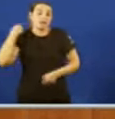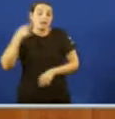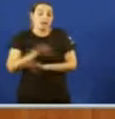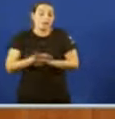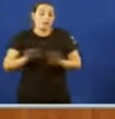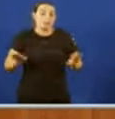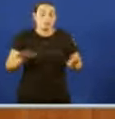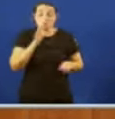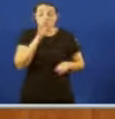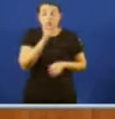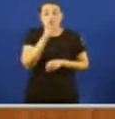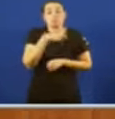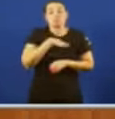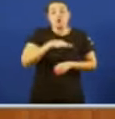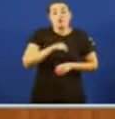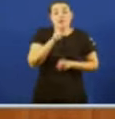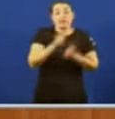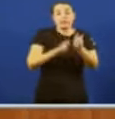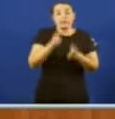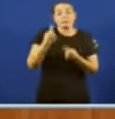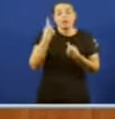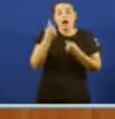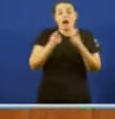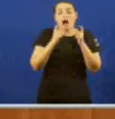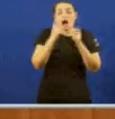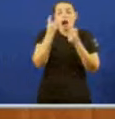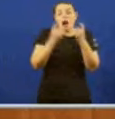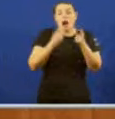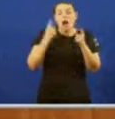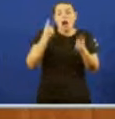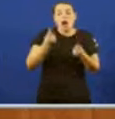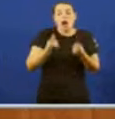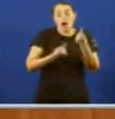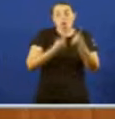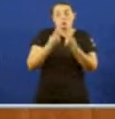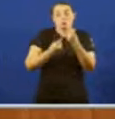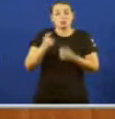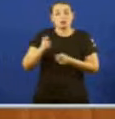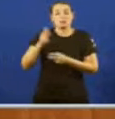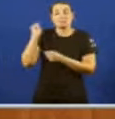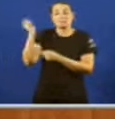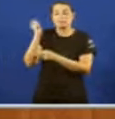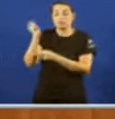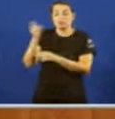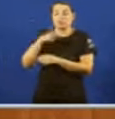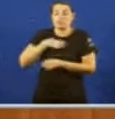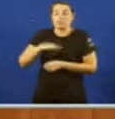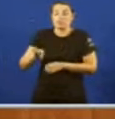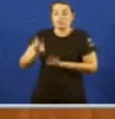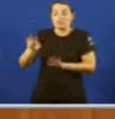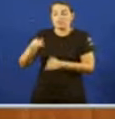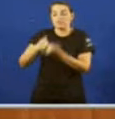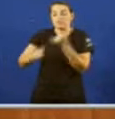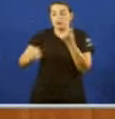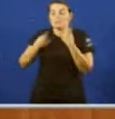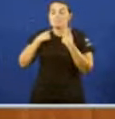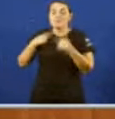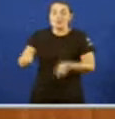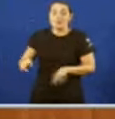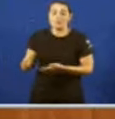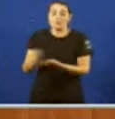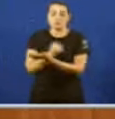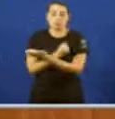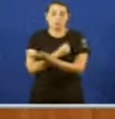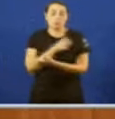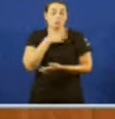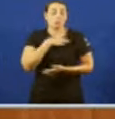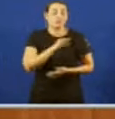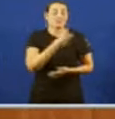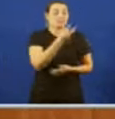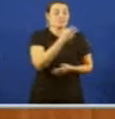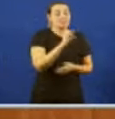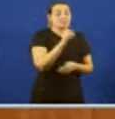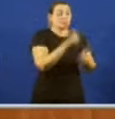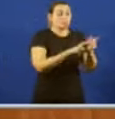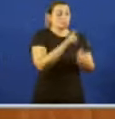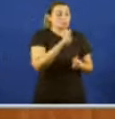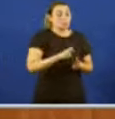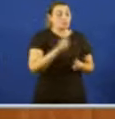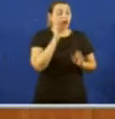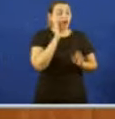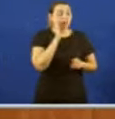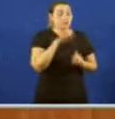xente Que pode non estar Por non poder pagar Determinadas obrigas tributarias E perdelo todo Como foi O caso De máis de 30 persoas